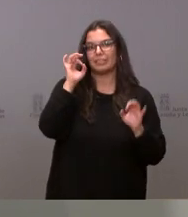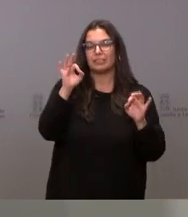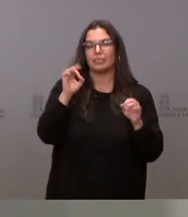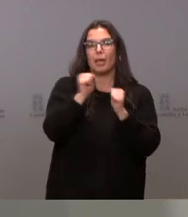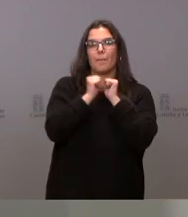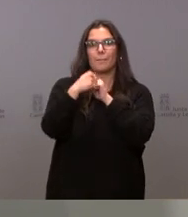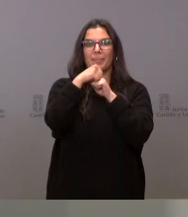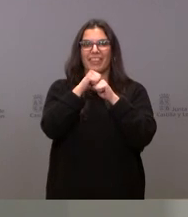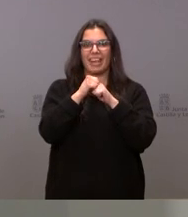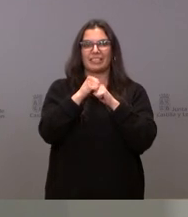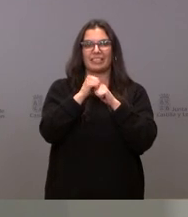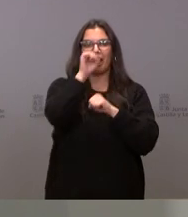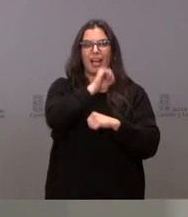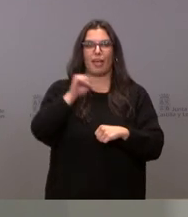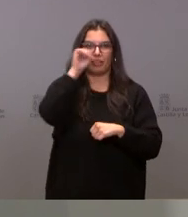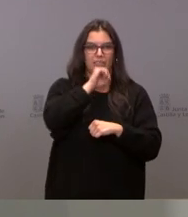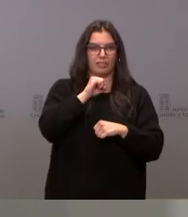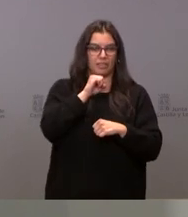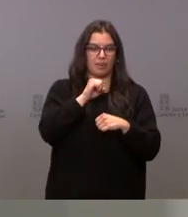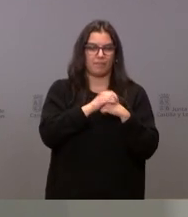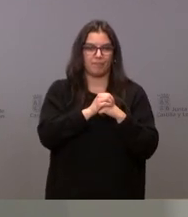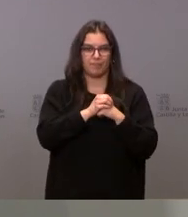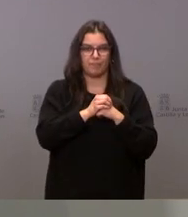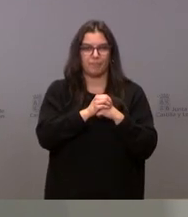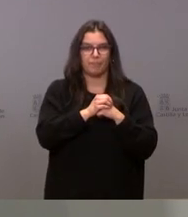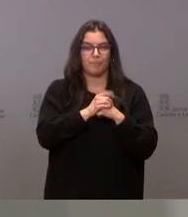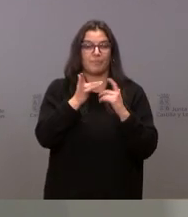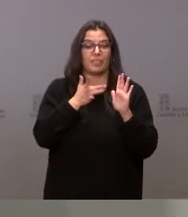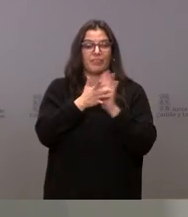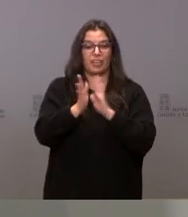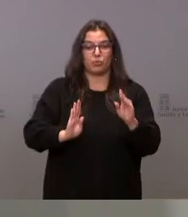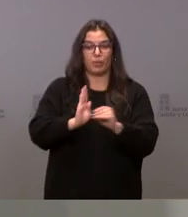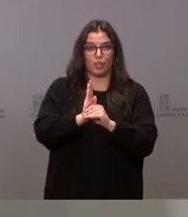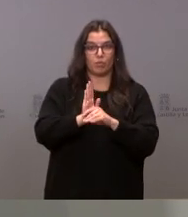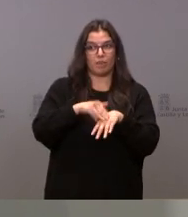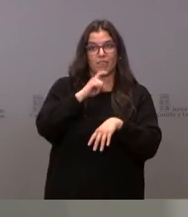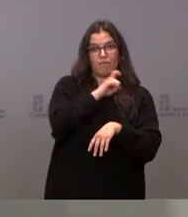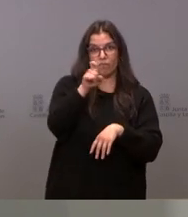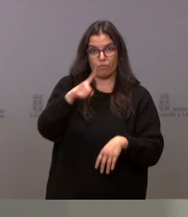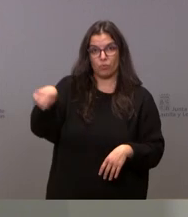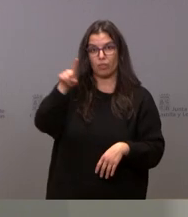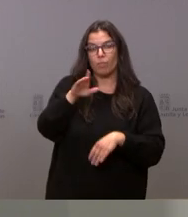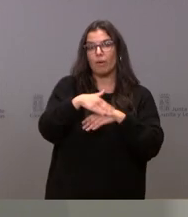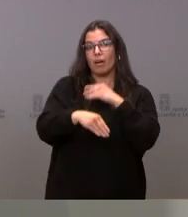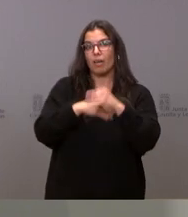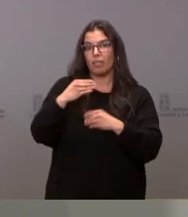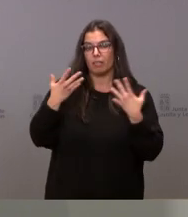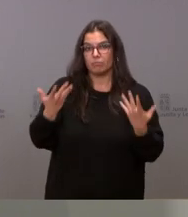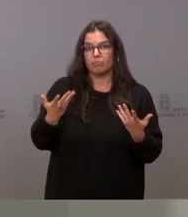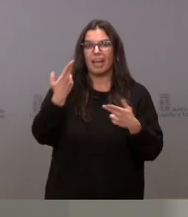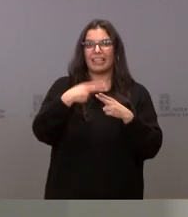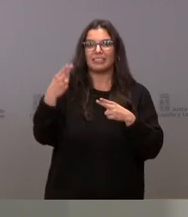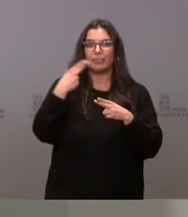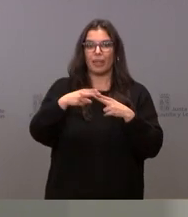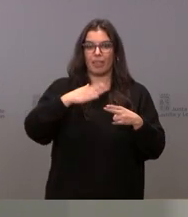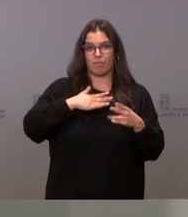Piedras Cantan. Se trata de una subvención a esta Fundación para el desarrollo de las actividades de